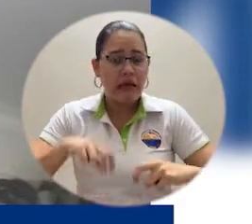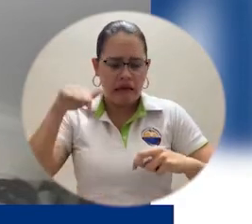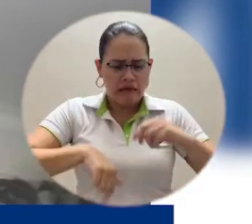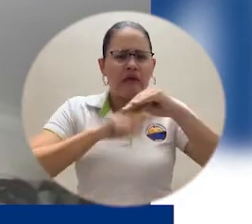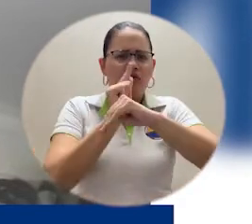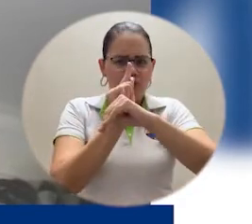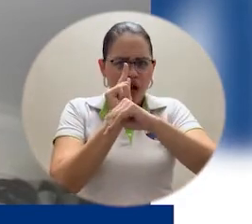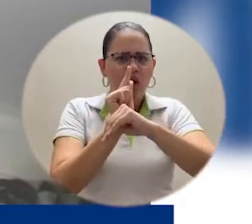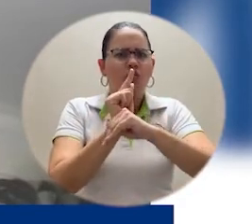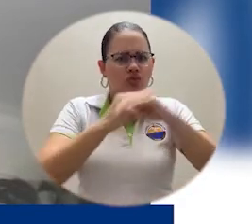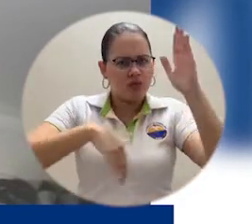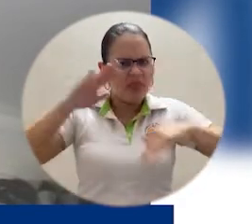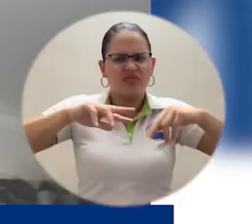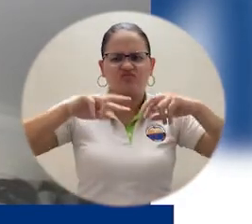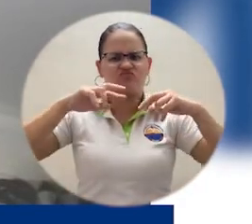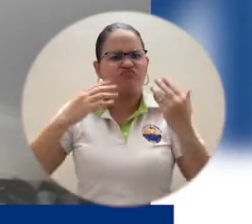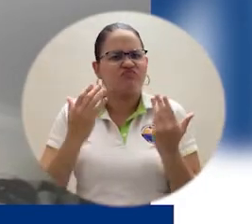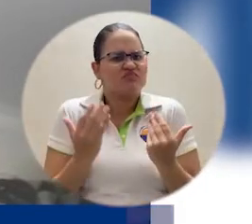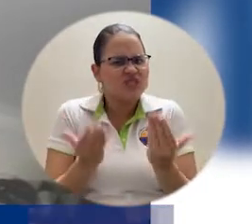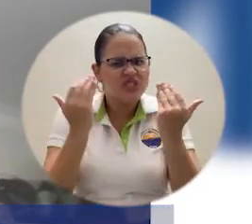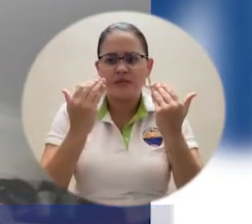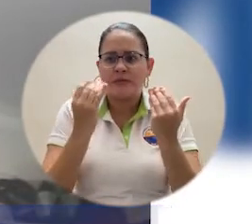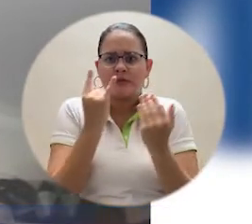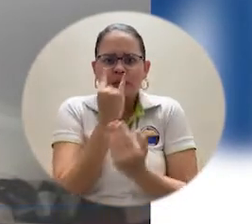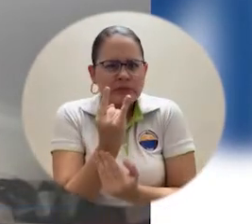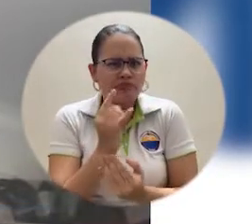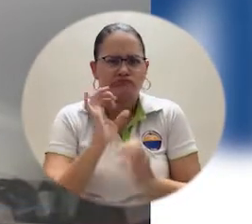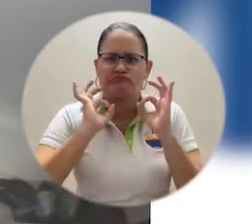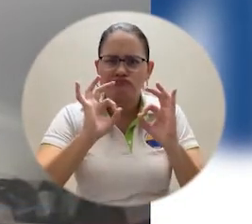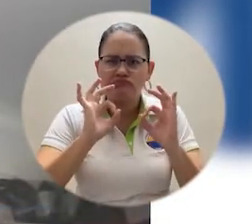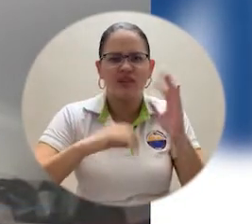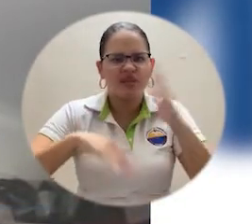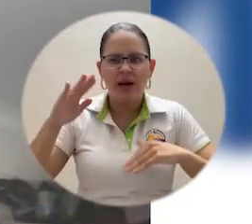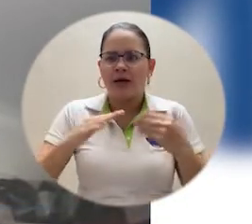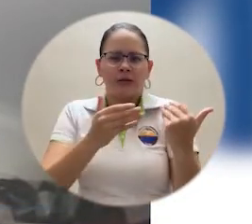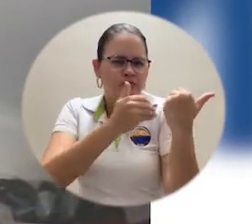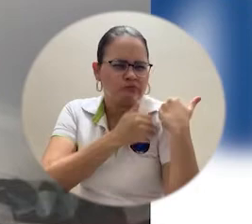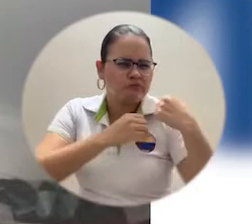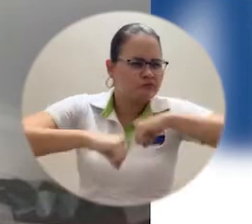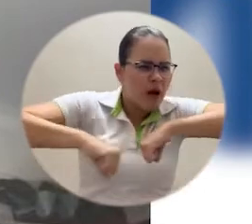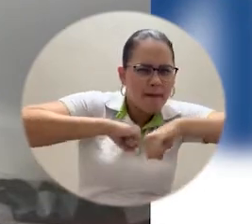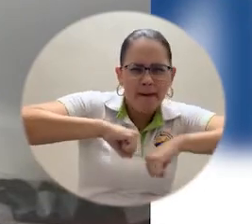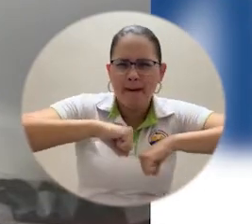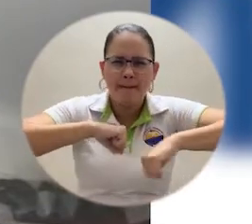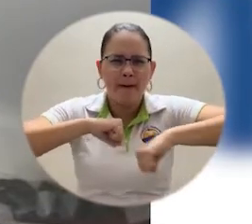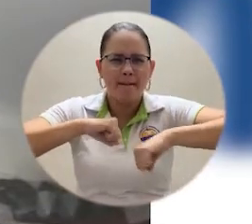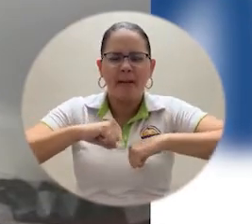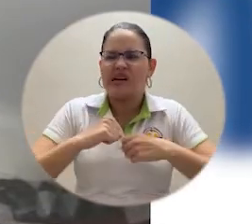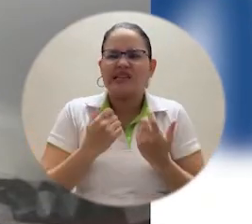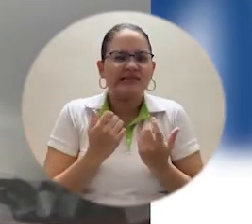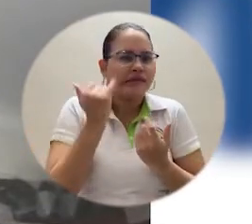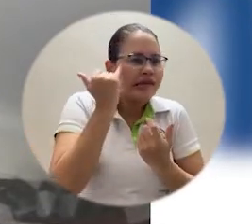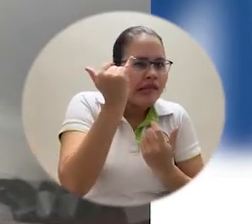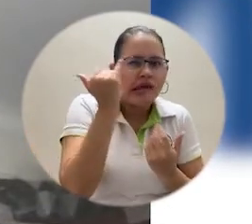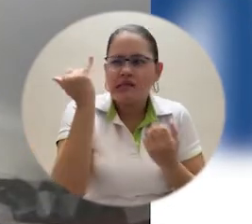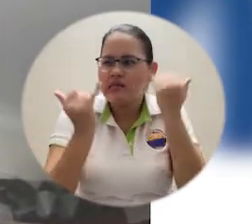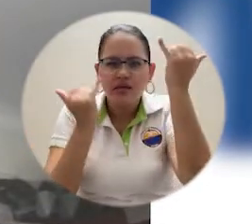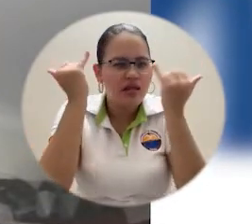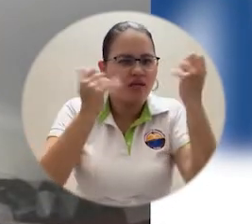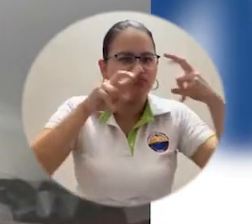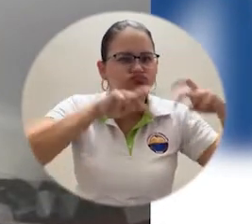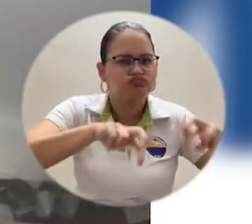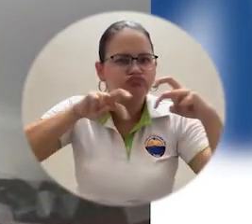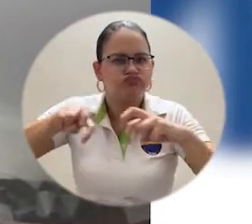ha venido desarrollando procesos supremamente interesantes, contamos cada vez con grupos de investigación mucho más consolidados que atienden diferentes